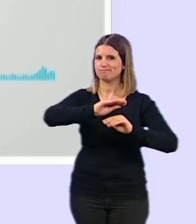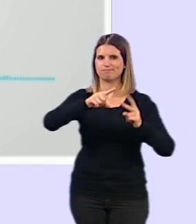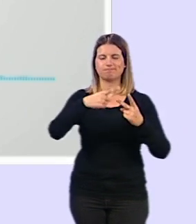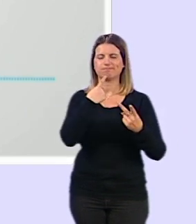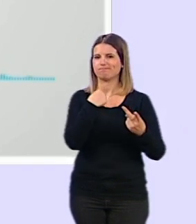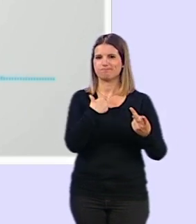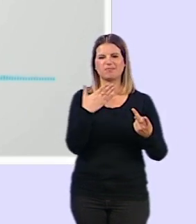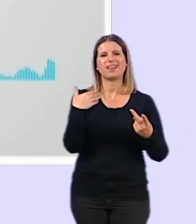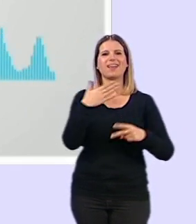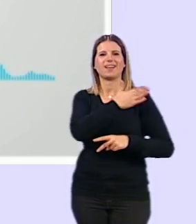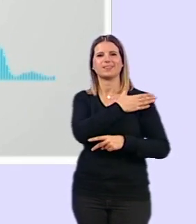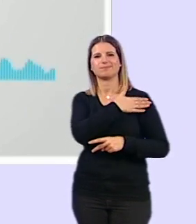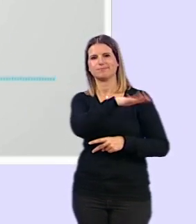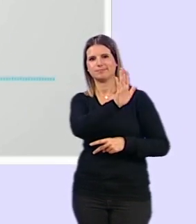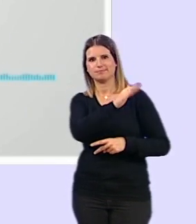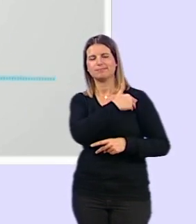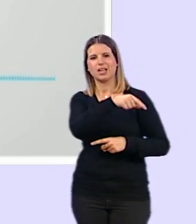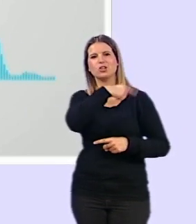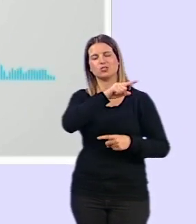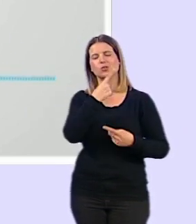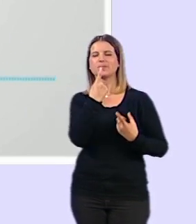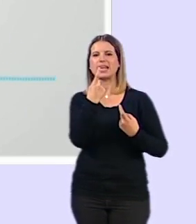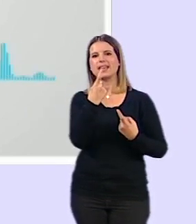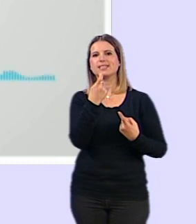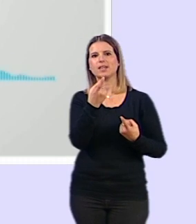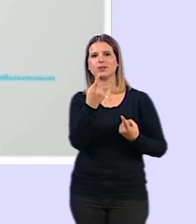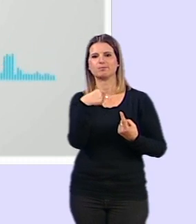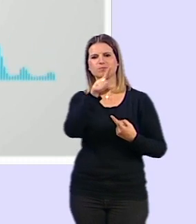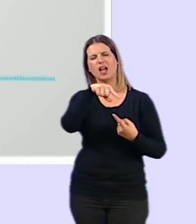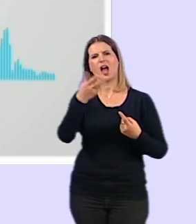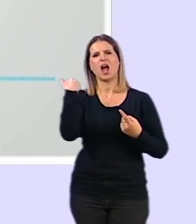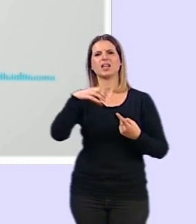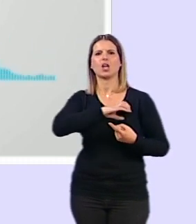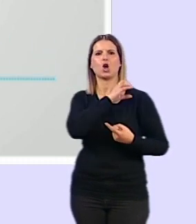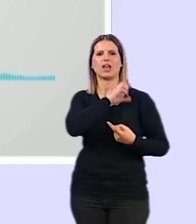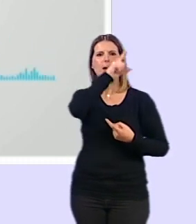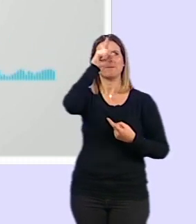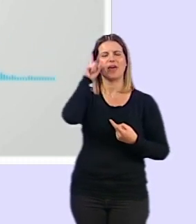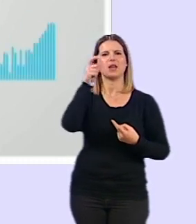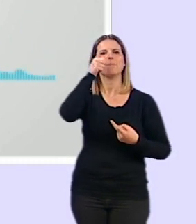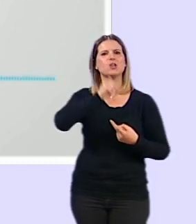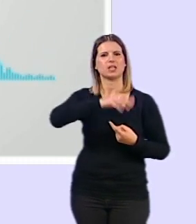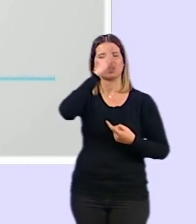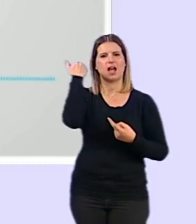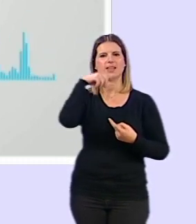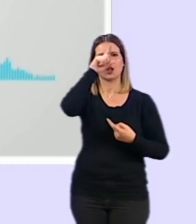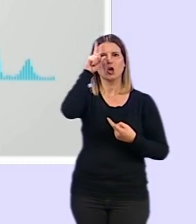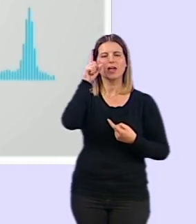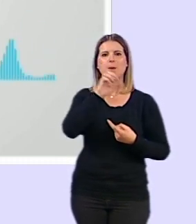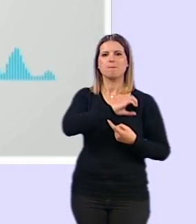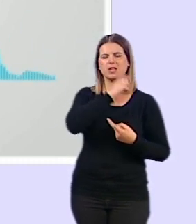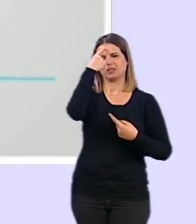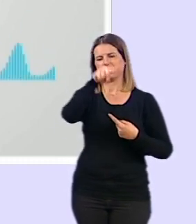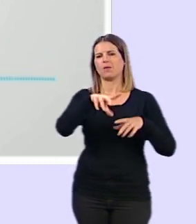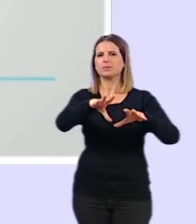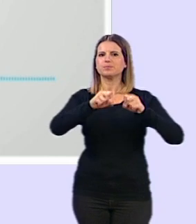nos dio una palmadita en la espalda diciendo que somos muy necesarios, que él había sido concejal de Madrid y que se sabe que ser concejal o dirigir un